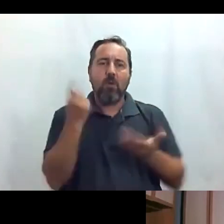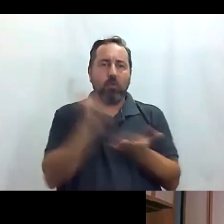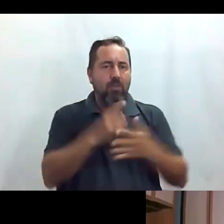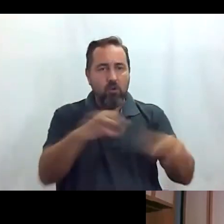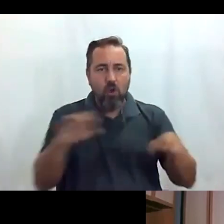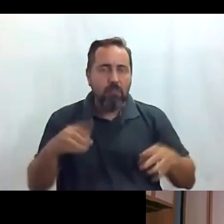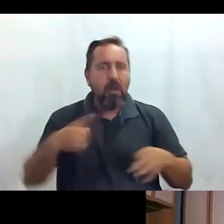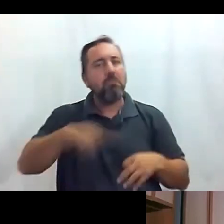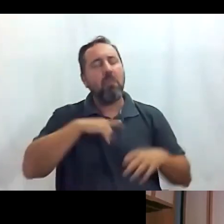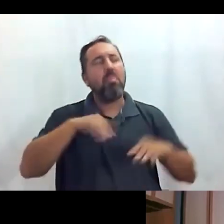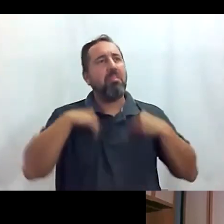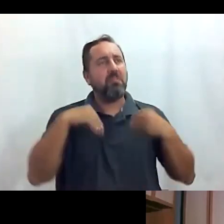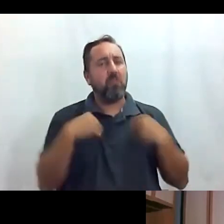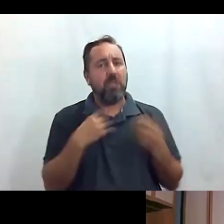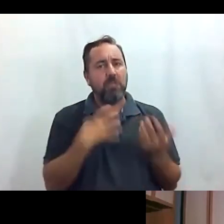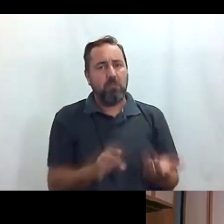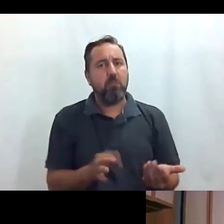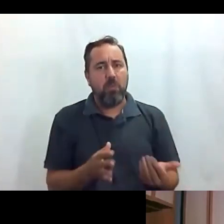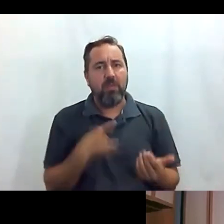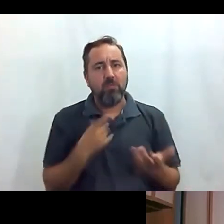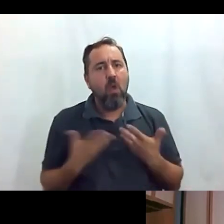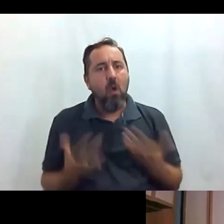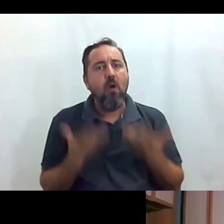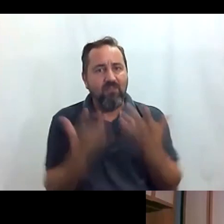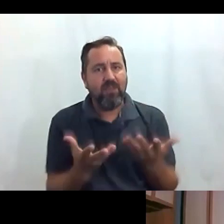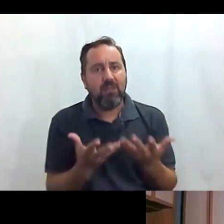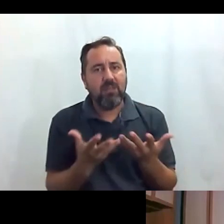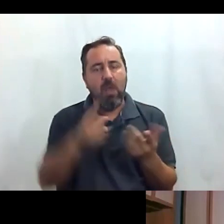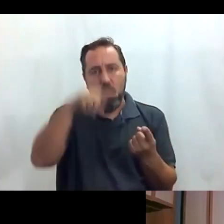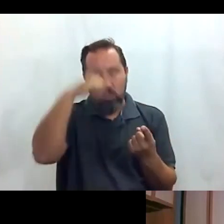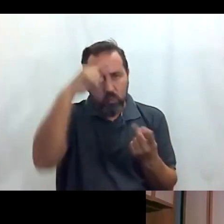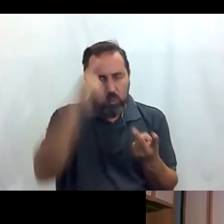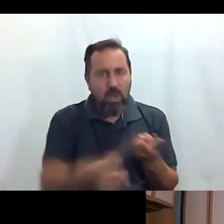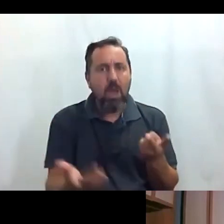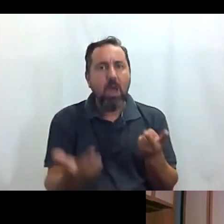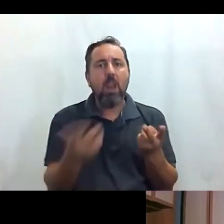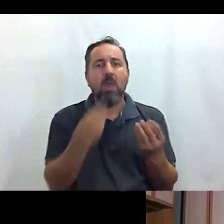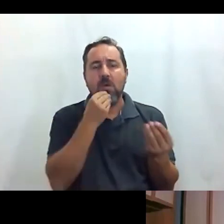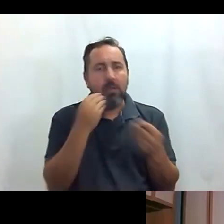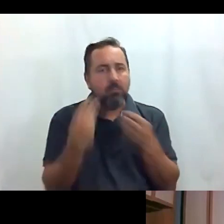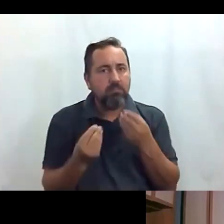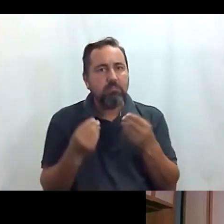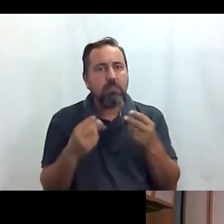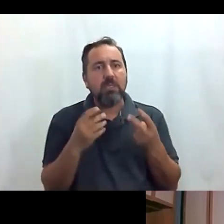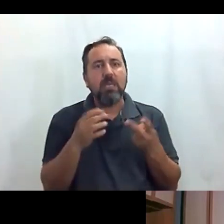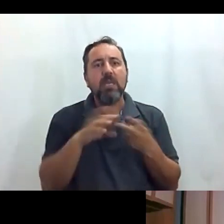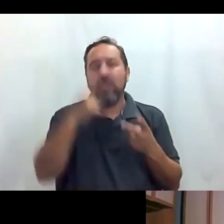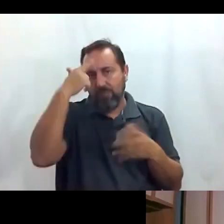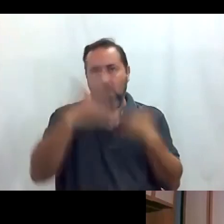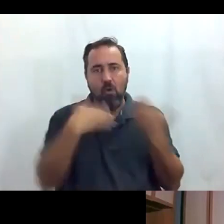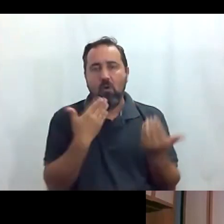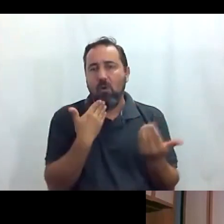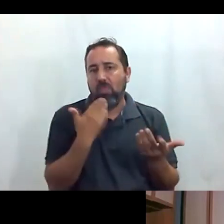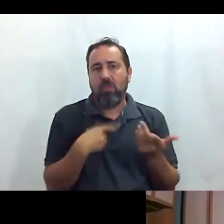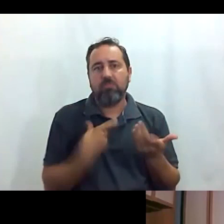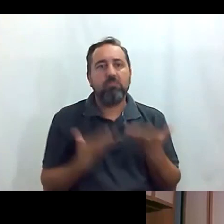podamos disfrutar pues de de toda la oferta cultural gastronómica y y de ocio que ofrece esta